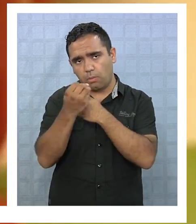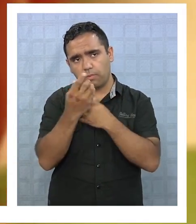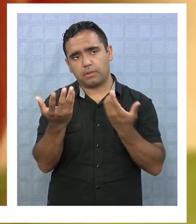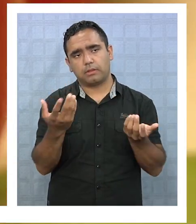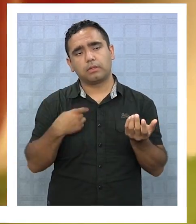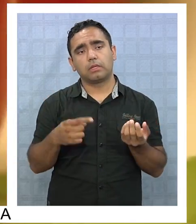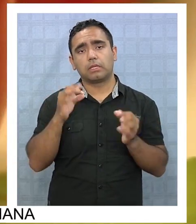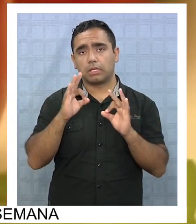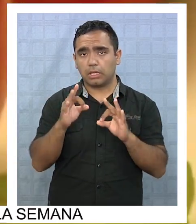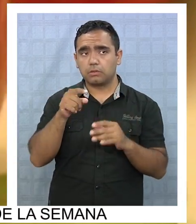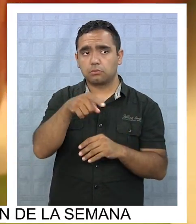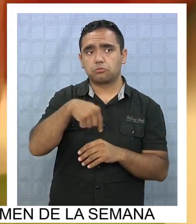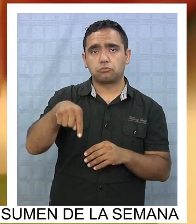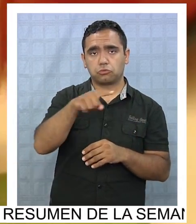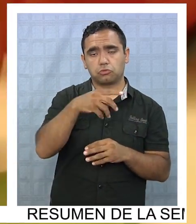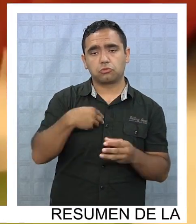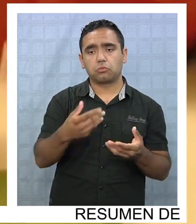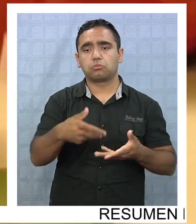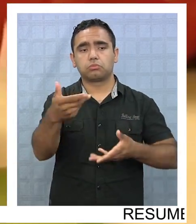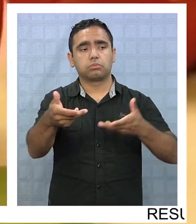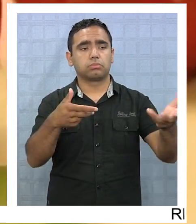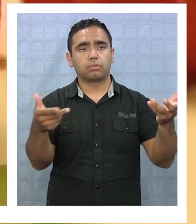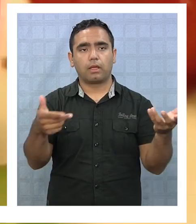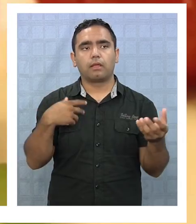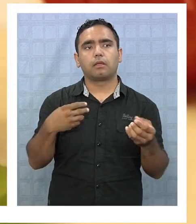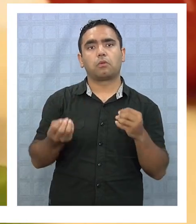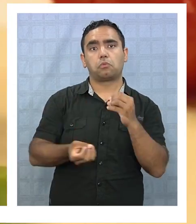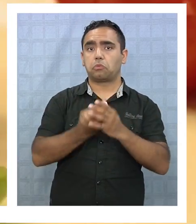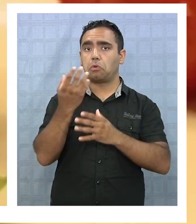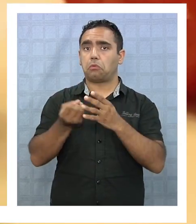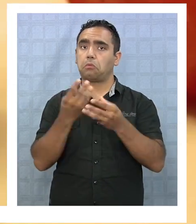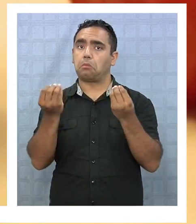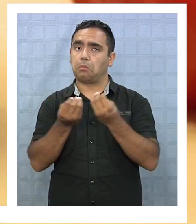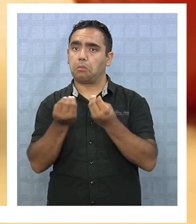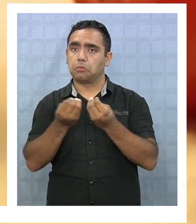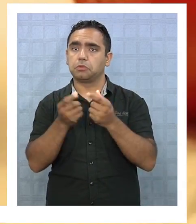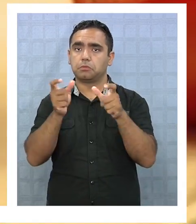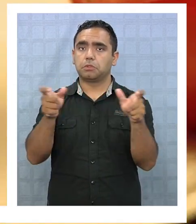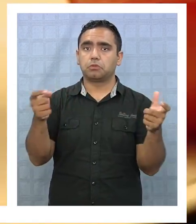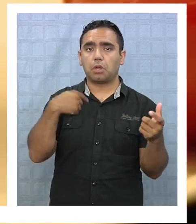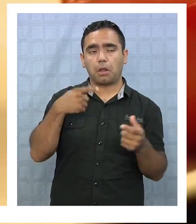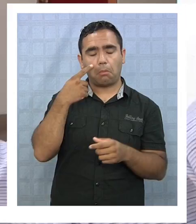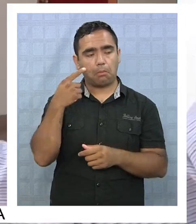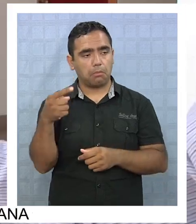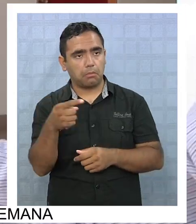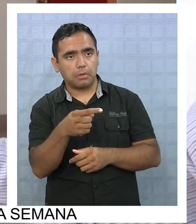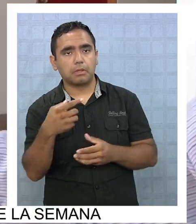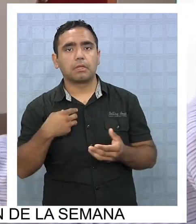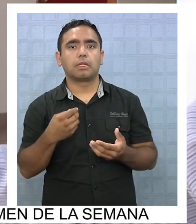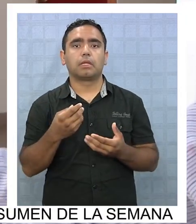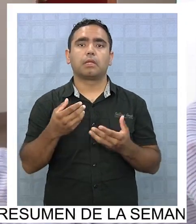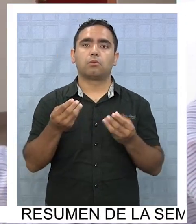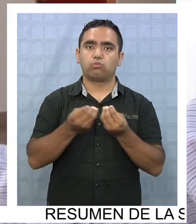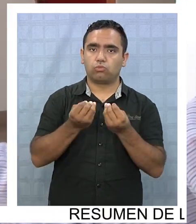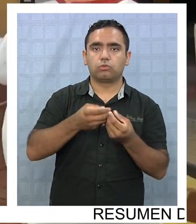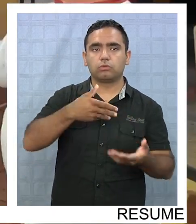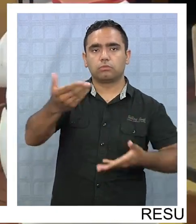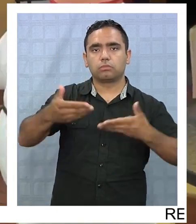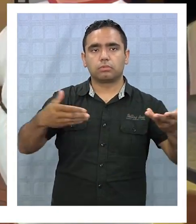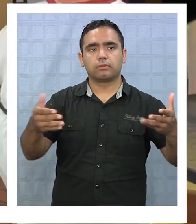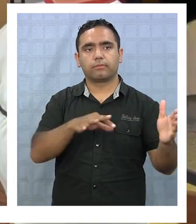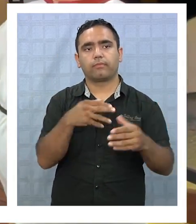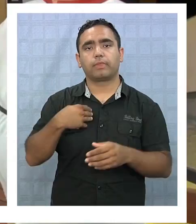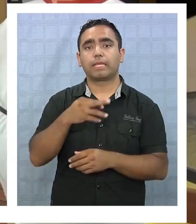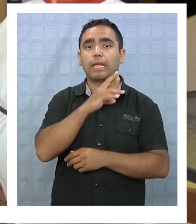y eso lo estamos implementando en el cóctel, y ha sido súper novedoso para muchas personas, y nos han solicitado mucho, nos ha ido súper bien.